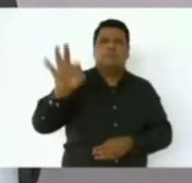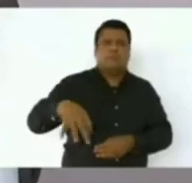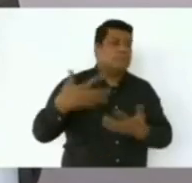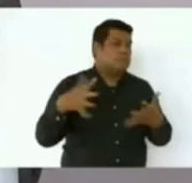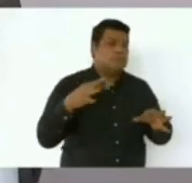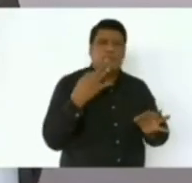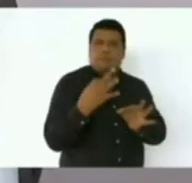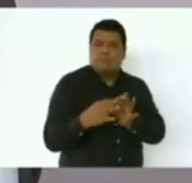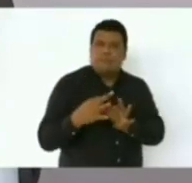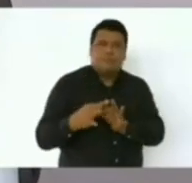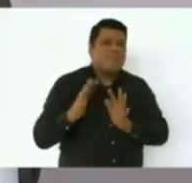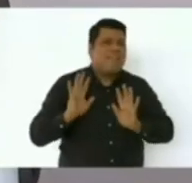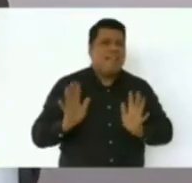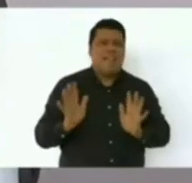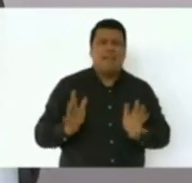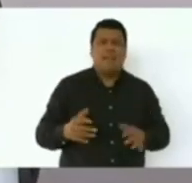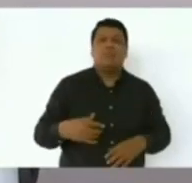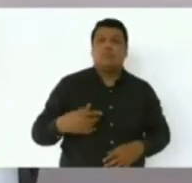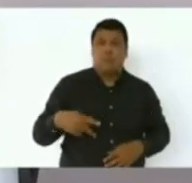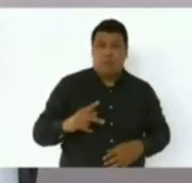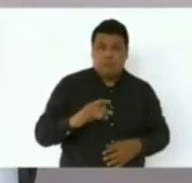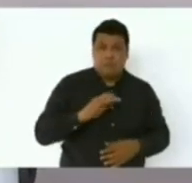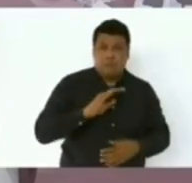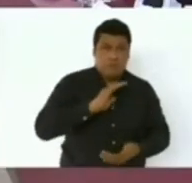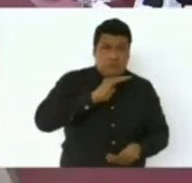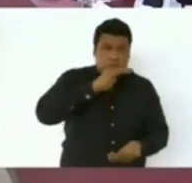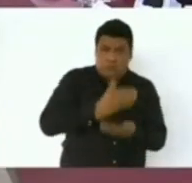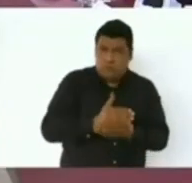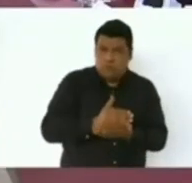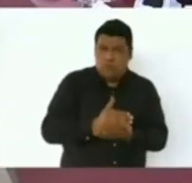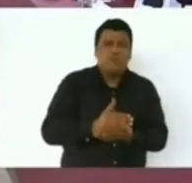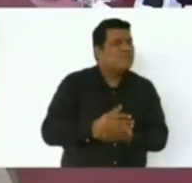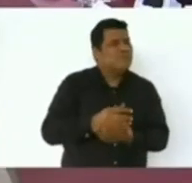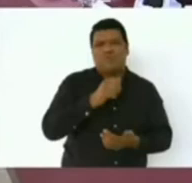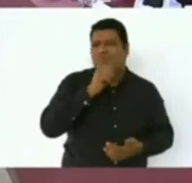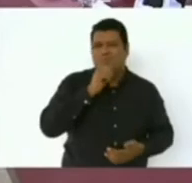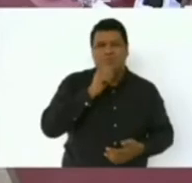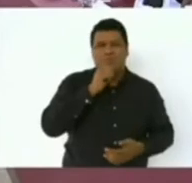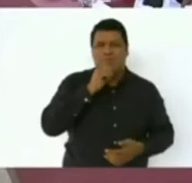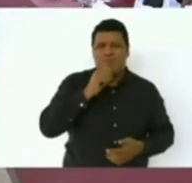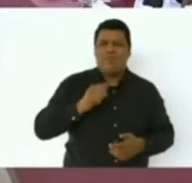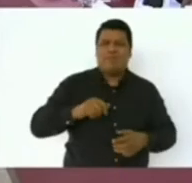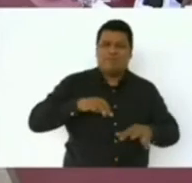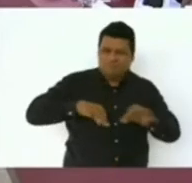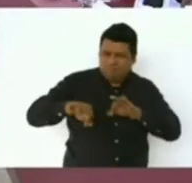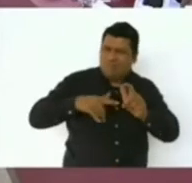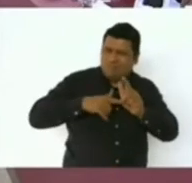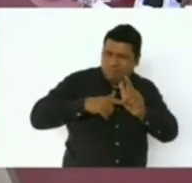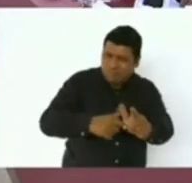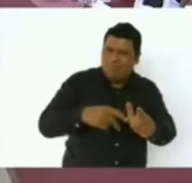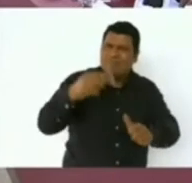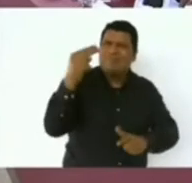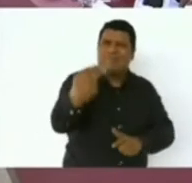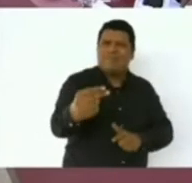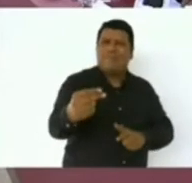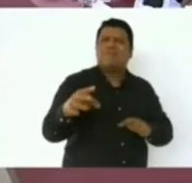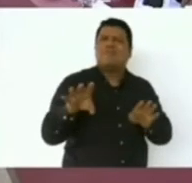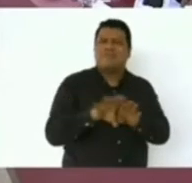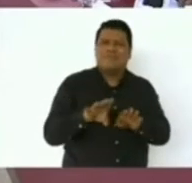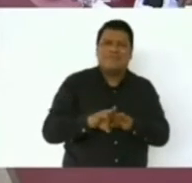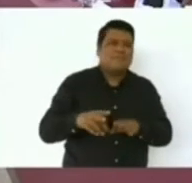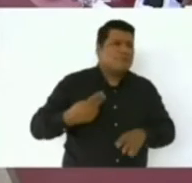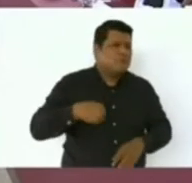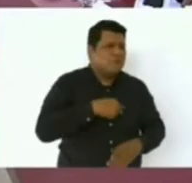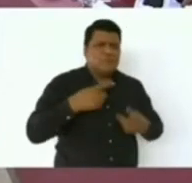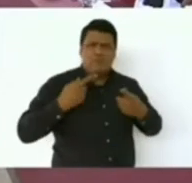Tenemos que continuar trabajando de esta forma, apoyando de manera